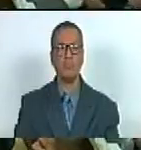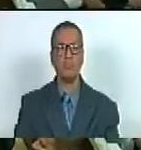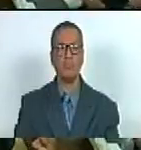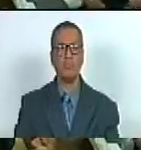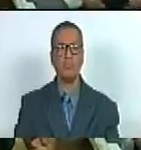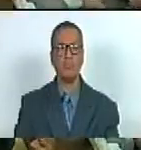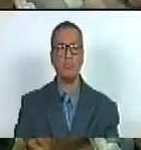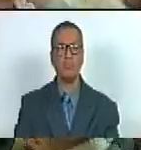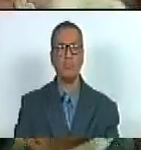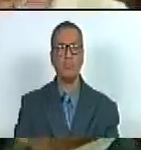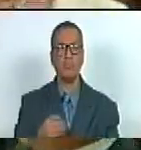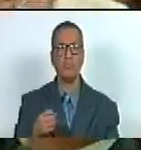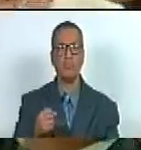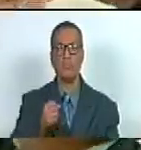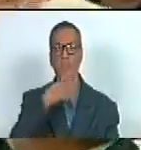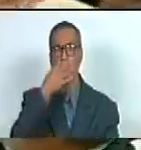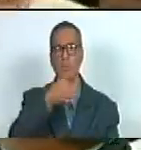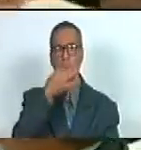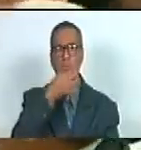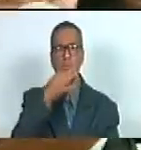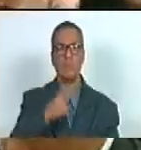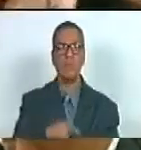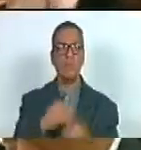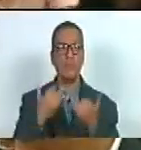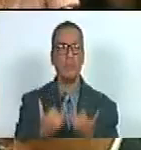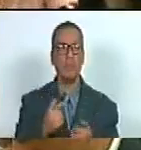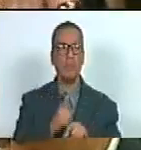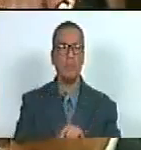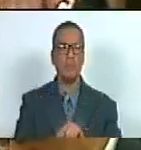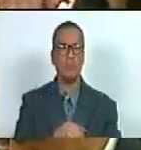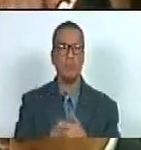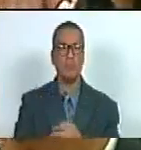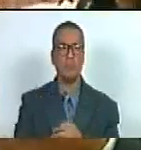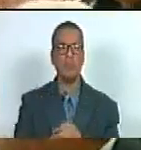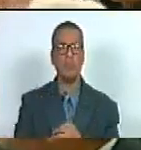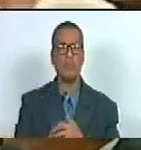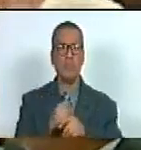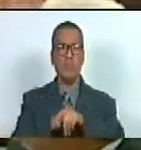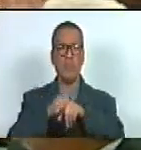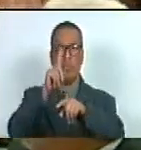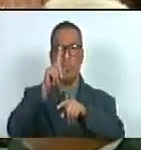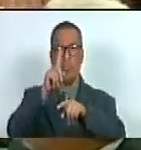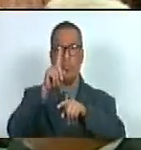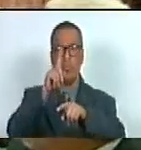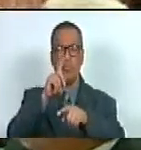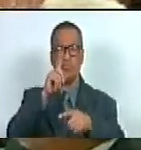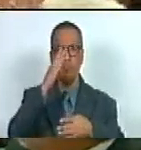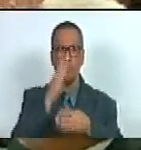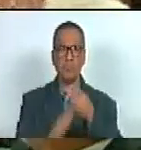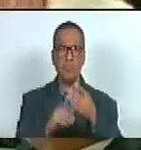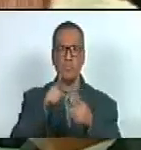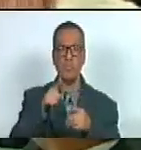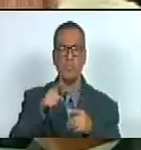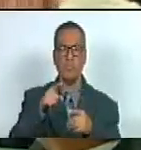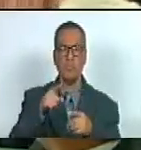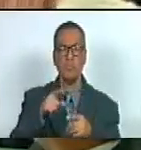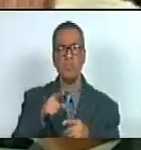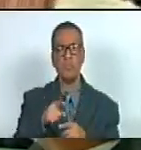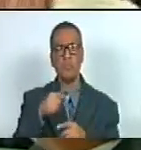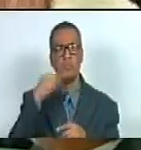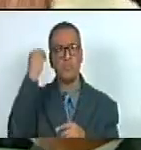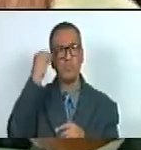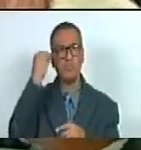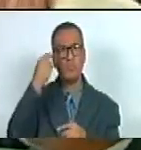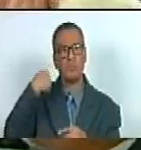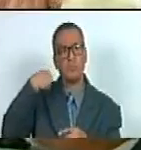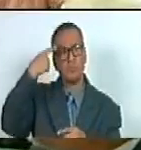buena ya son la una y media y creo colegas